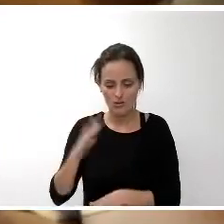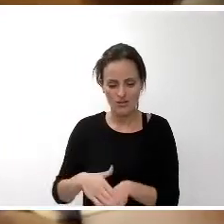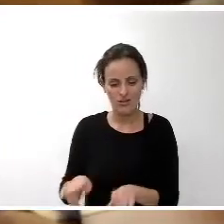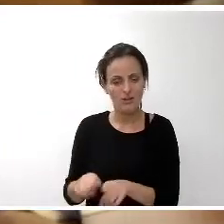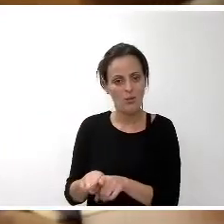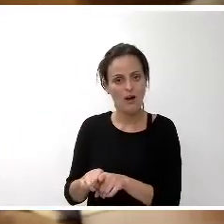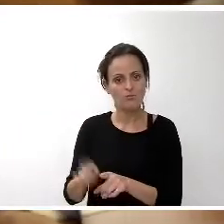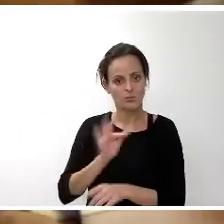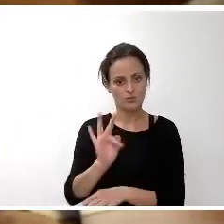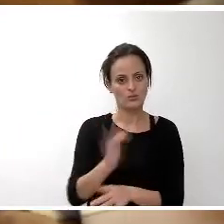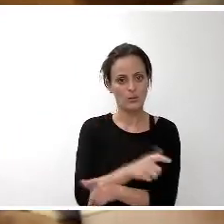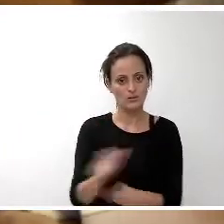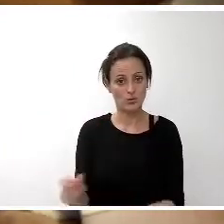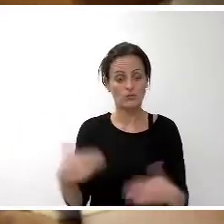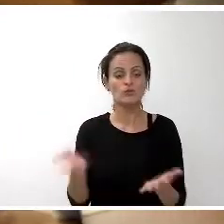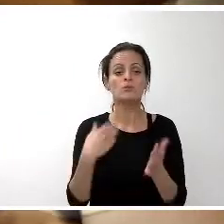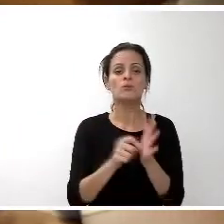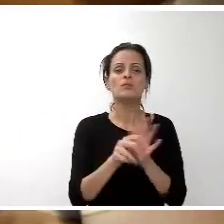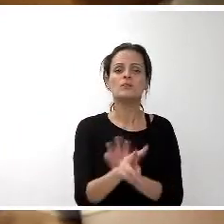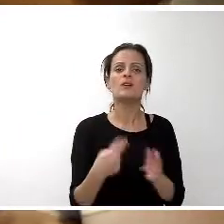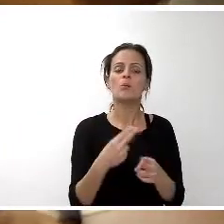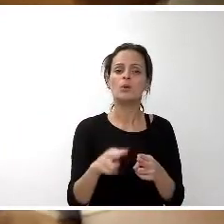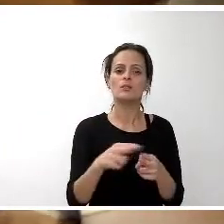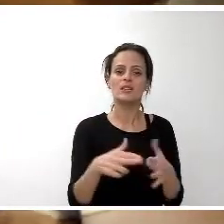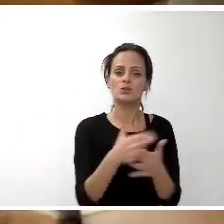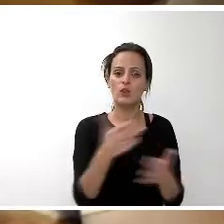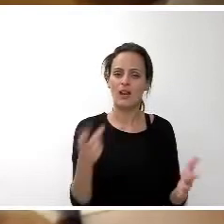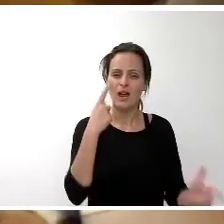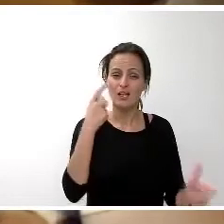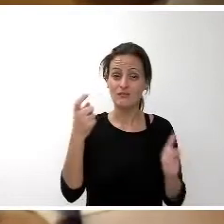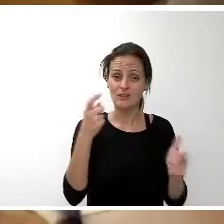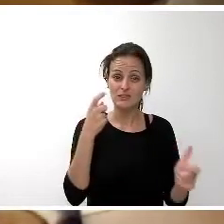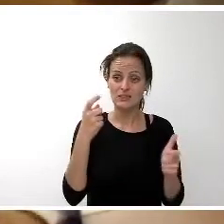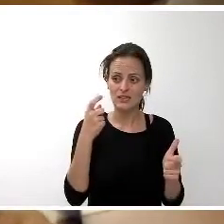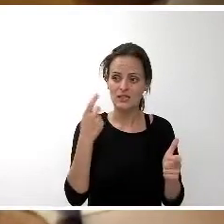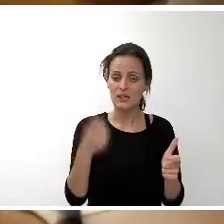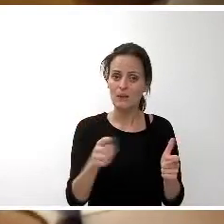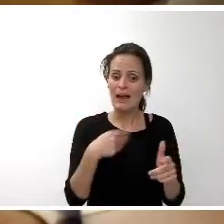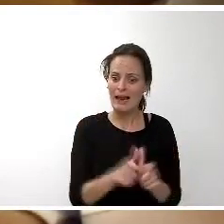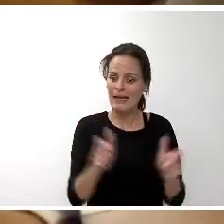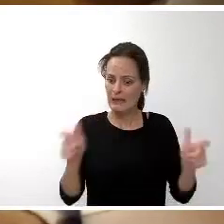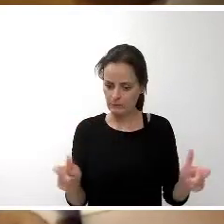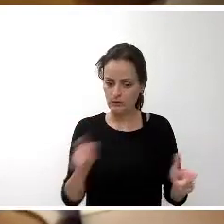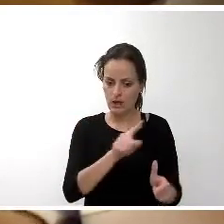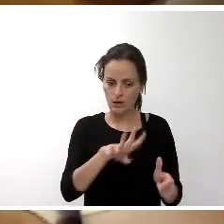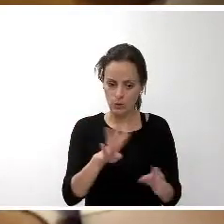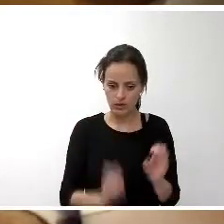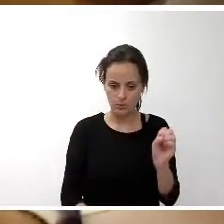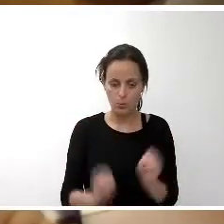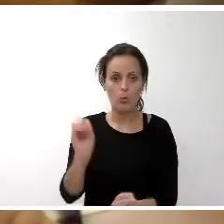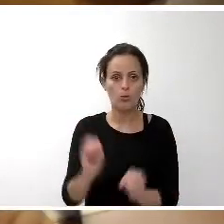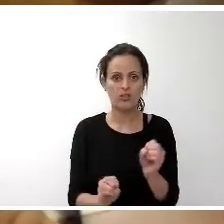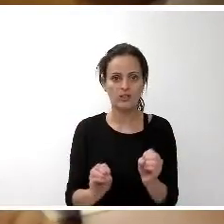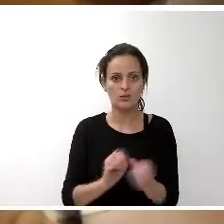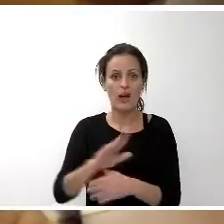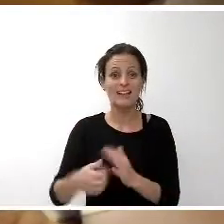Desde el punto de vista de políticas sociales, pues enfatizar en ese incremento de 14% con más de